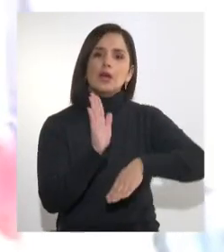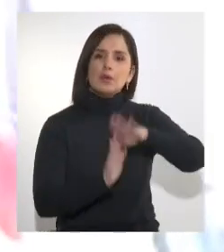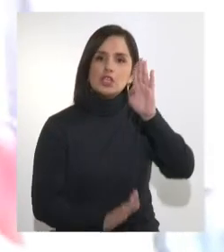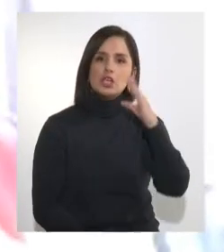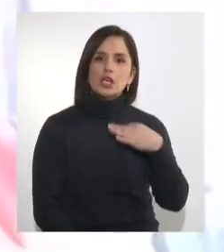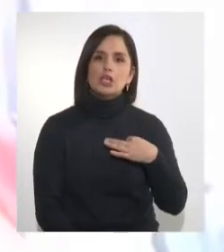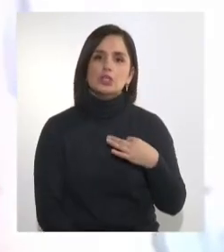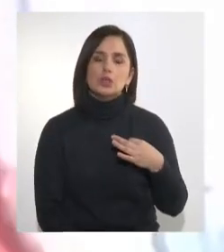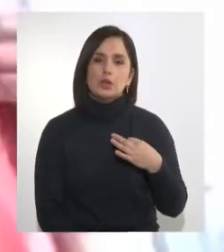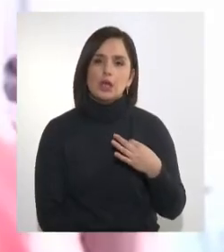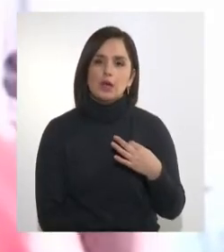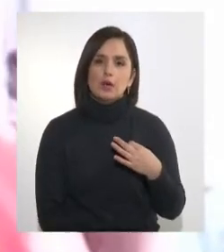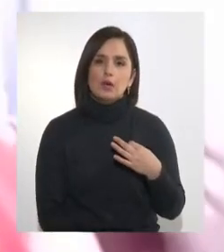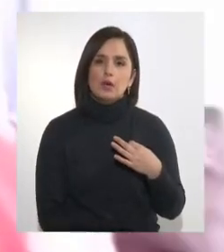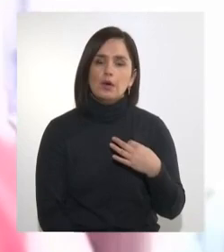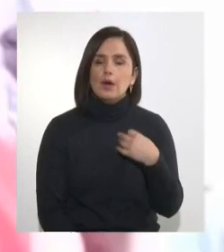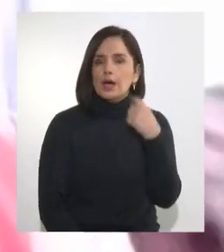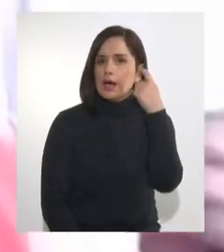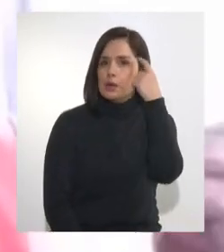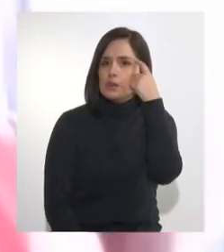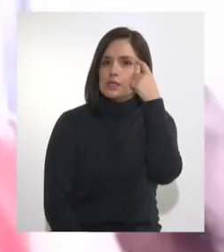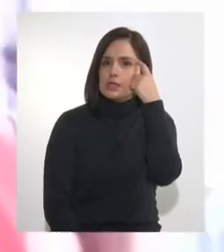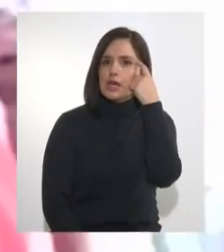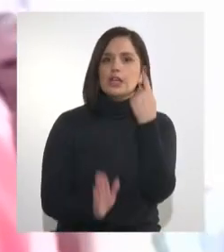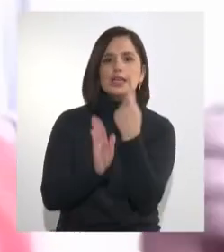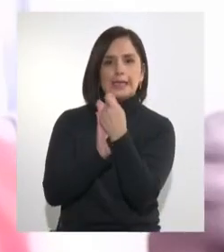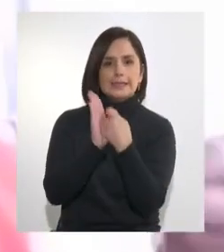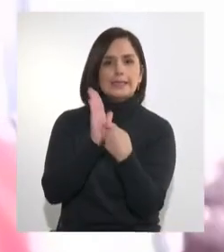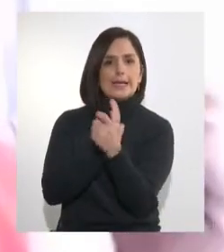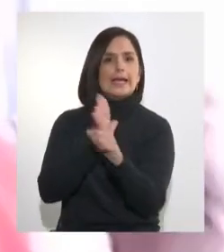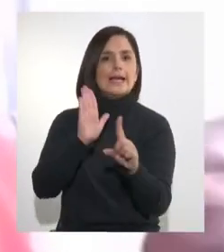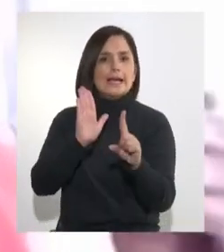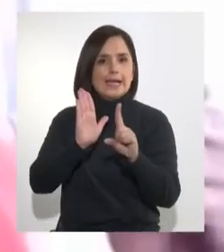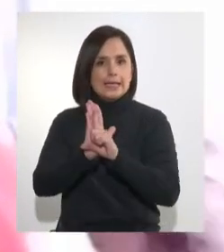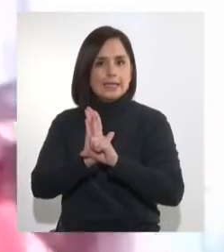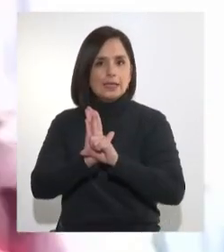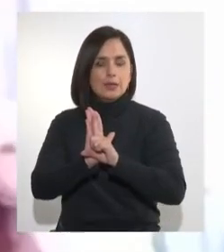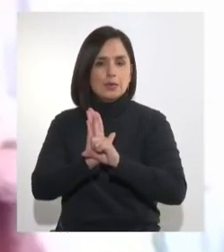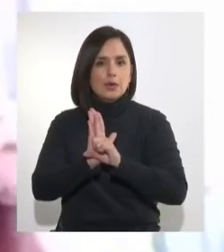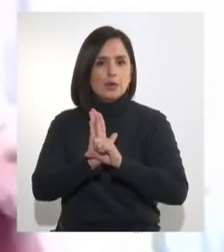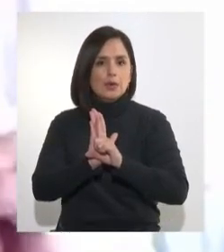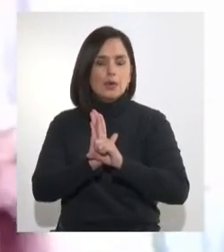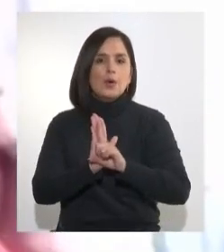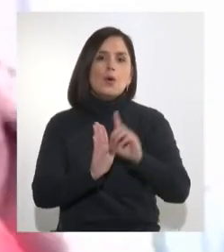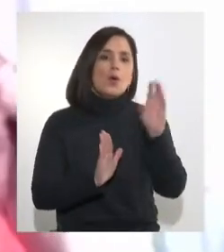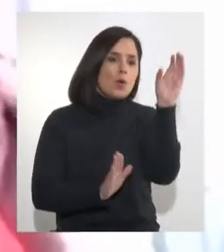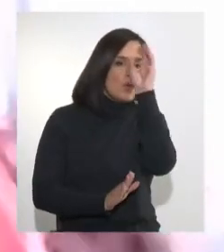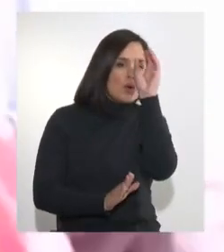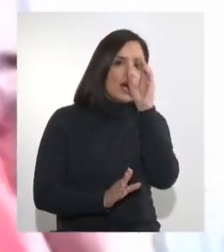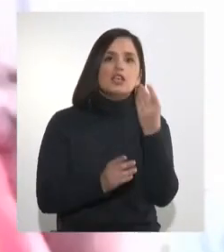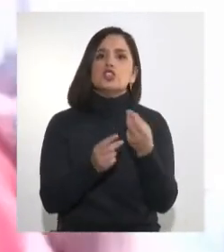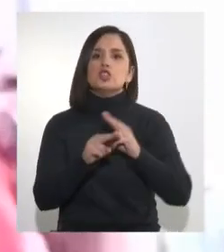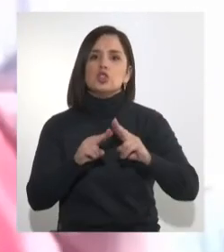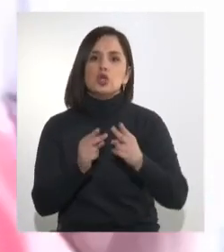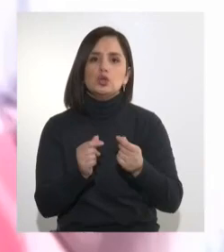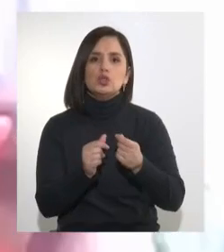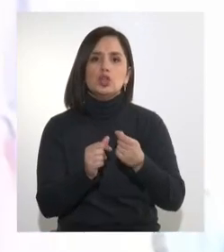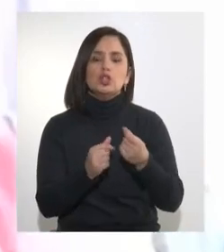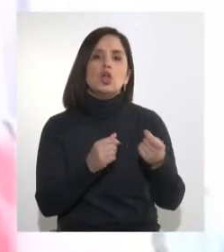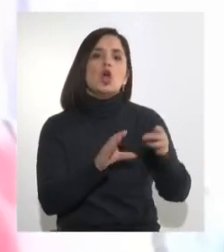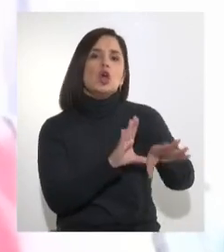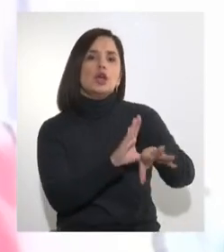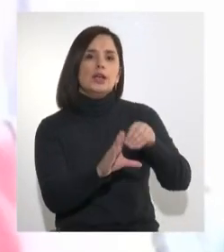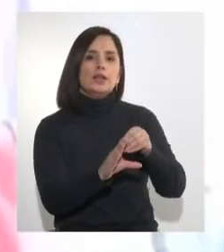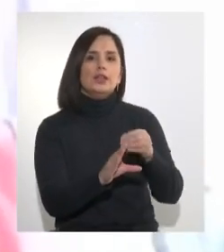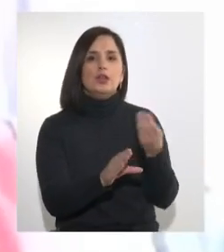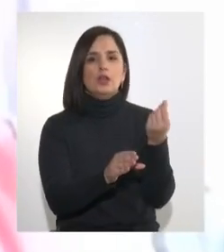los ciudadanos a estimar que es legítimo buscar auxilio en los fondos de ahorro. Voto sin contradicciones con el